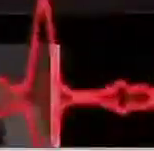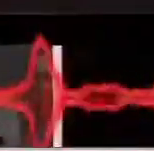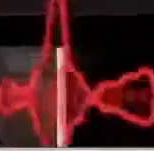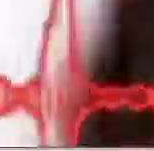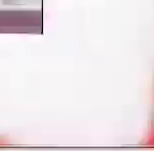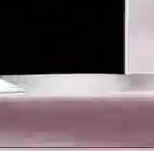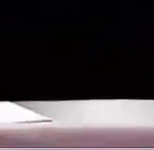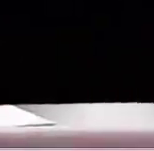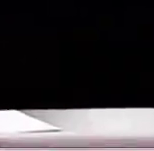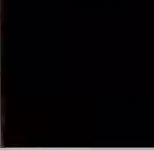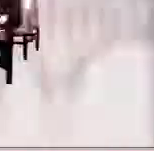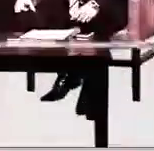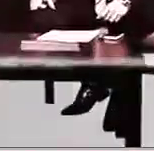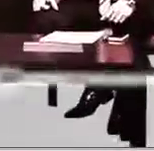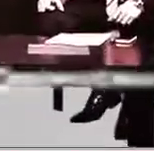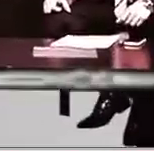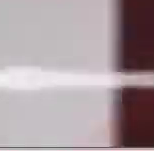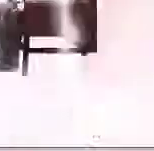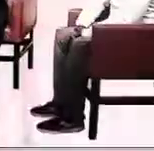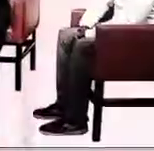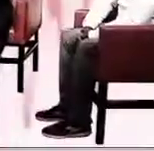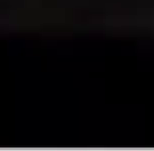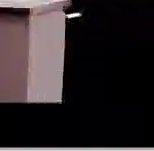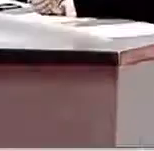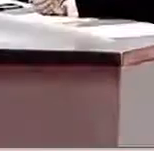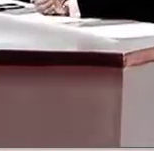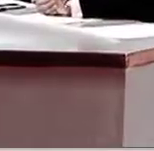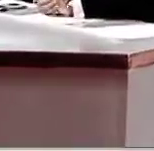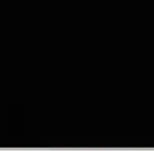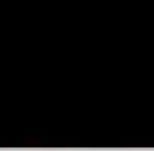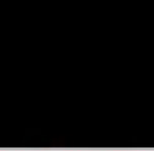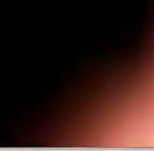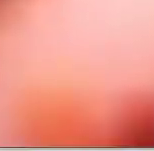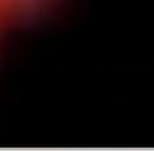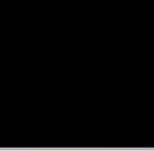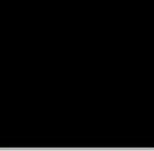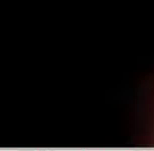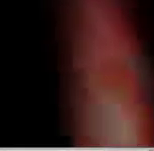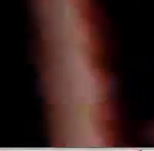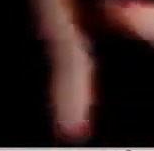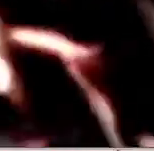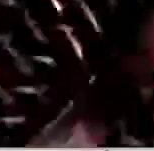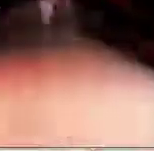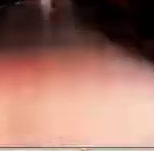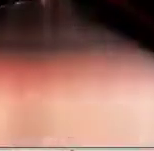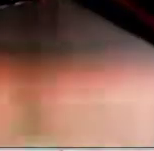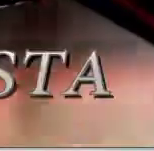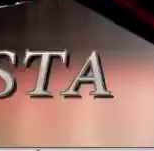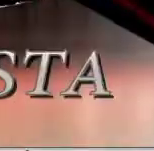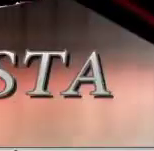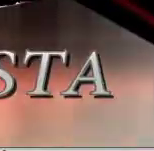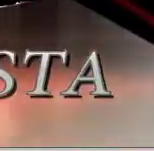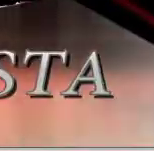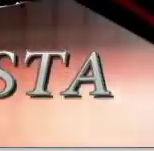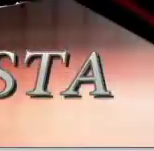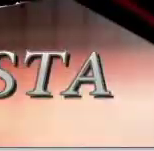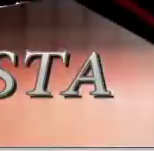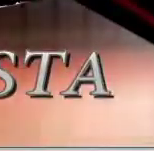Me va mucho gusto que esté aquí en el Estudio de México al día. Esta mañana damos la bienvenida en el Estudio de México al día.